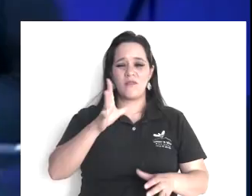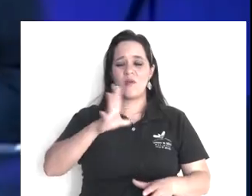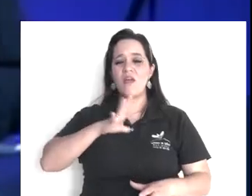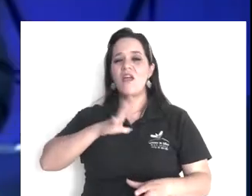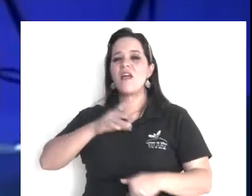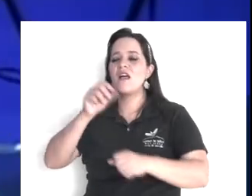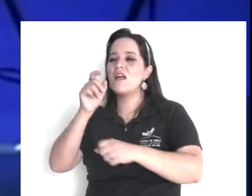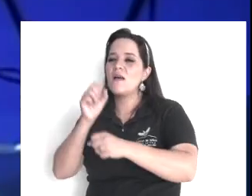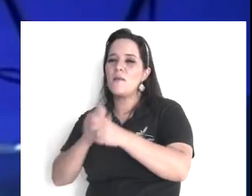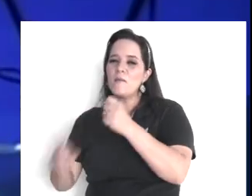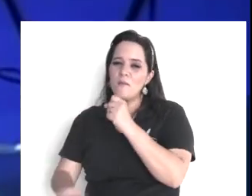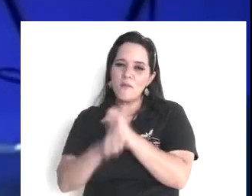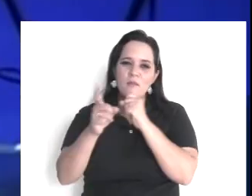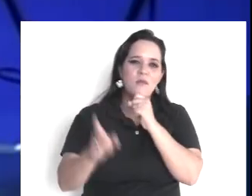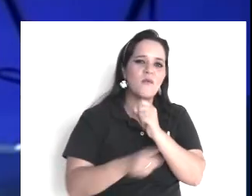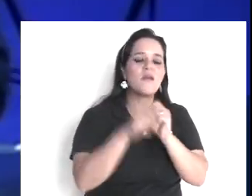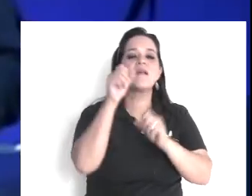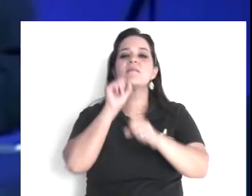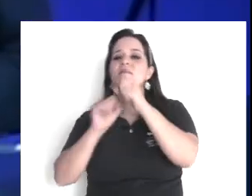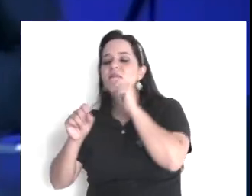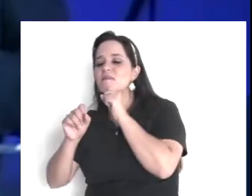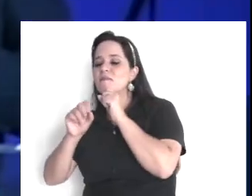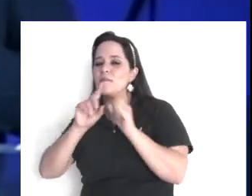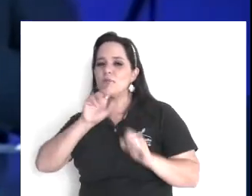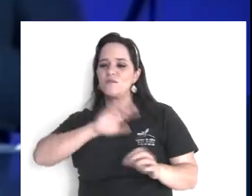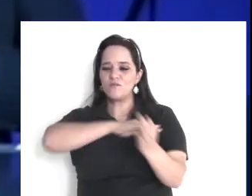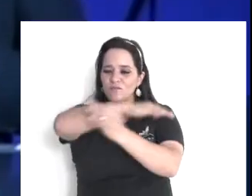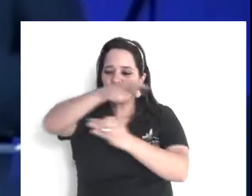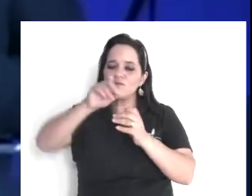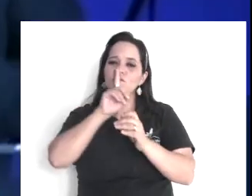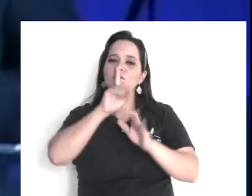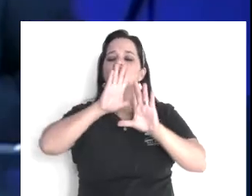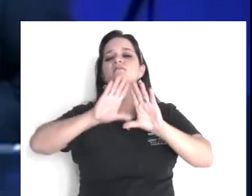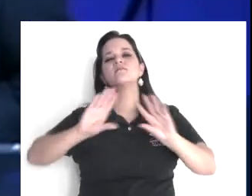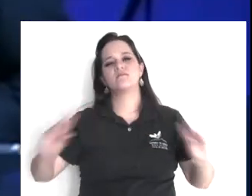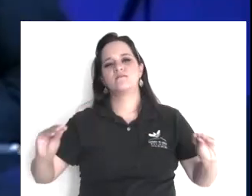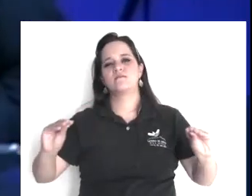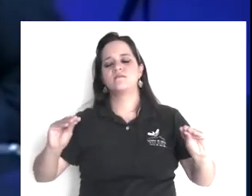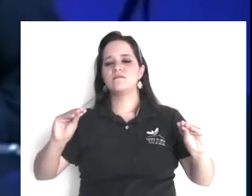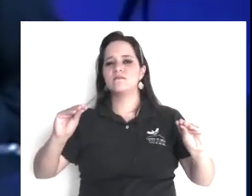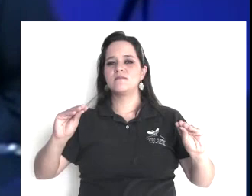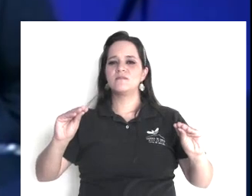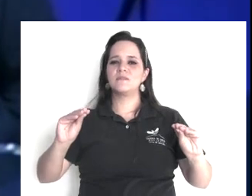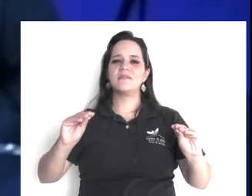pues, digo muchos mexicanismos, así es que, ¿qué? chirrin, chin, chin,